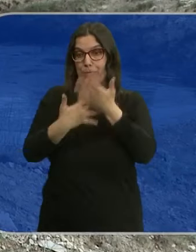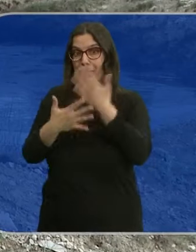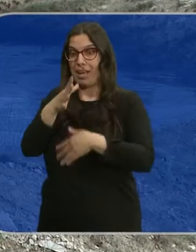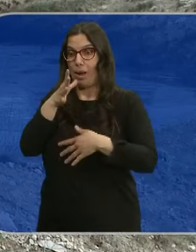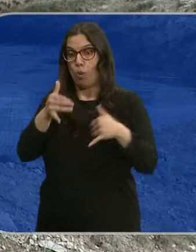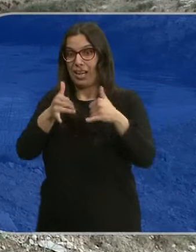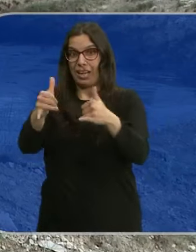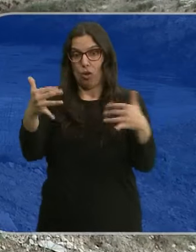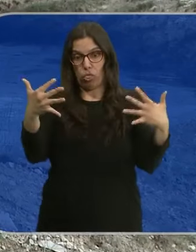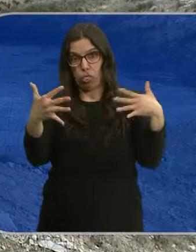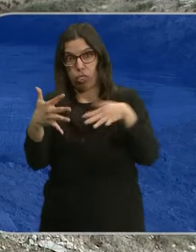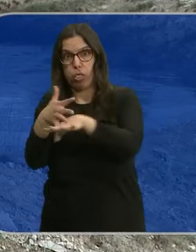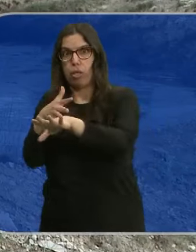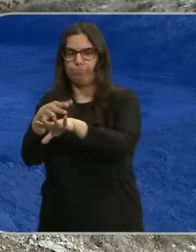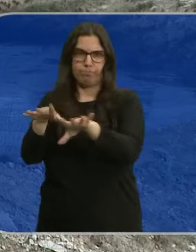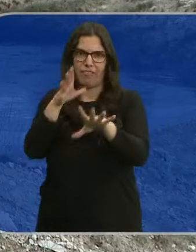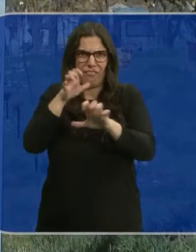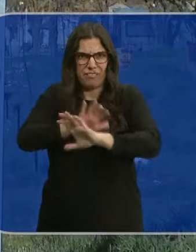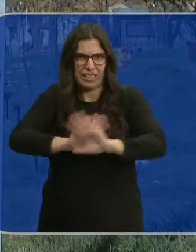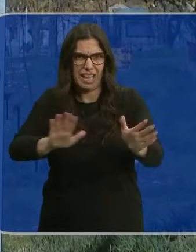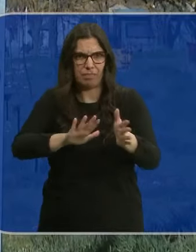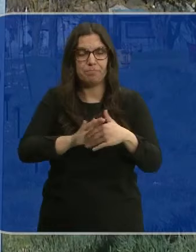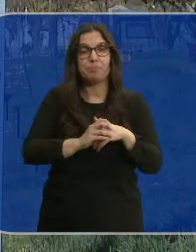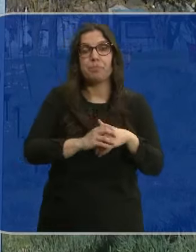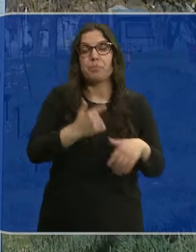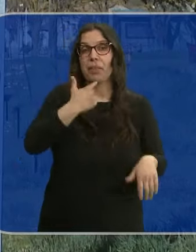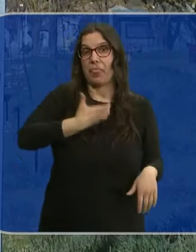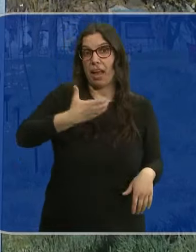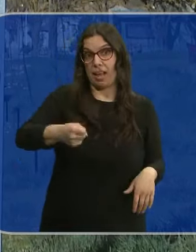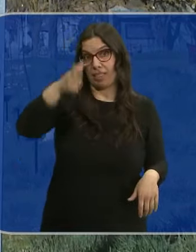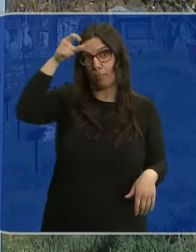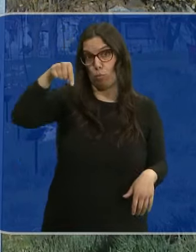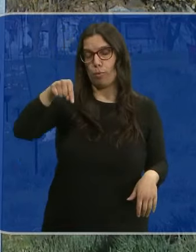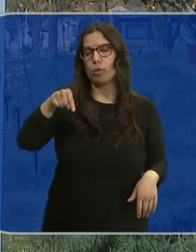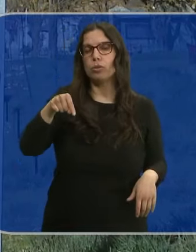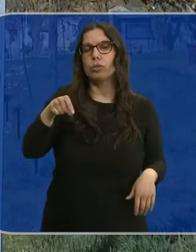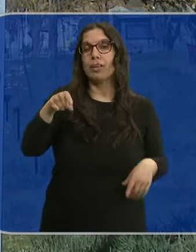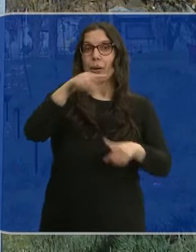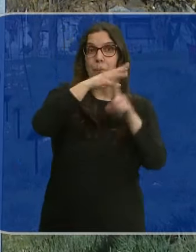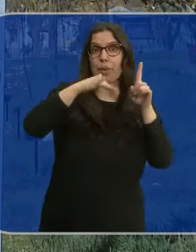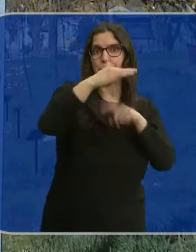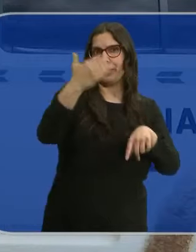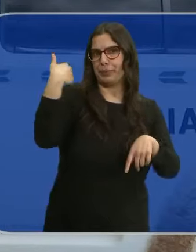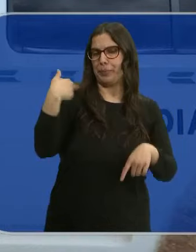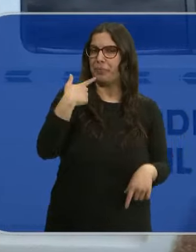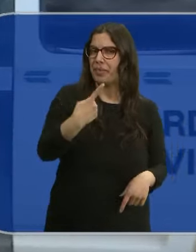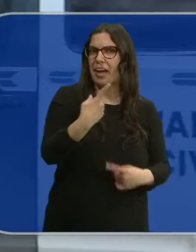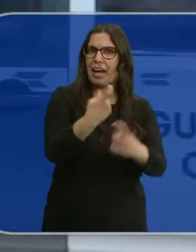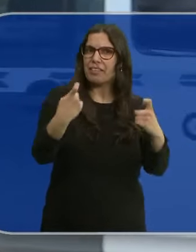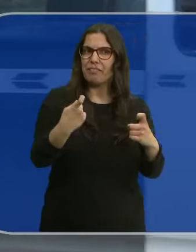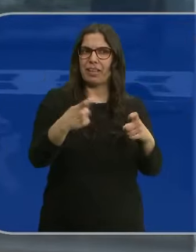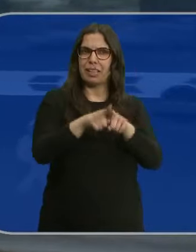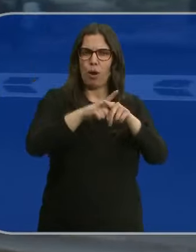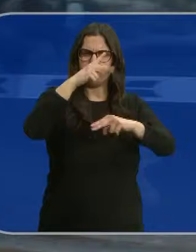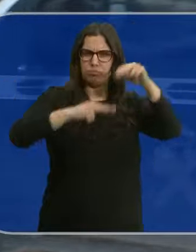dulces, pues evidentemente el desastre estaría asegurado. Según el alcalde de Sargentes, Medio Ambiente indicó en su día la necesidad de